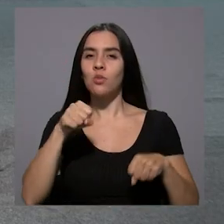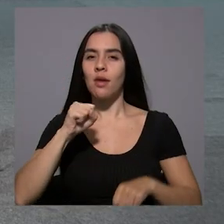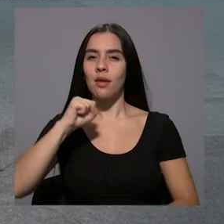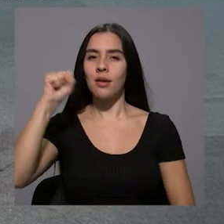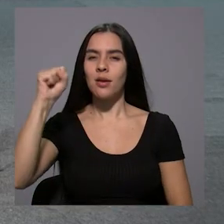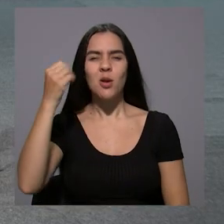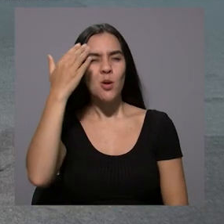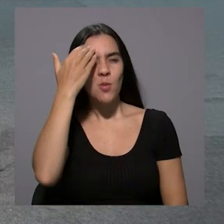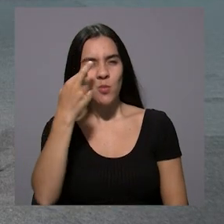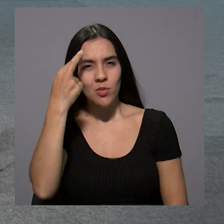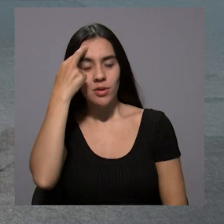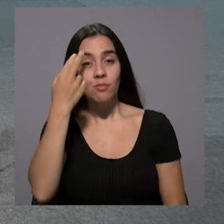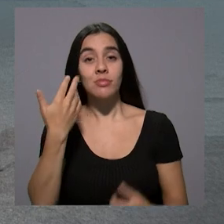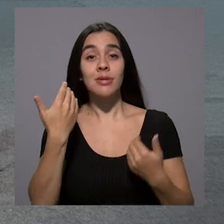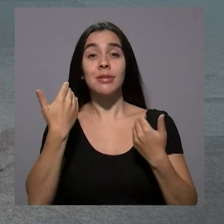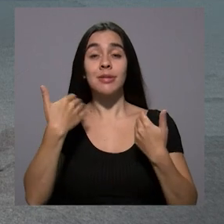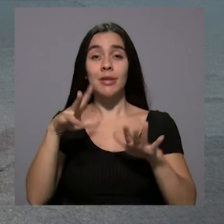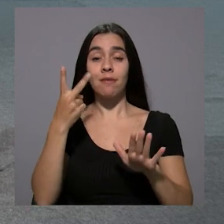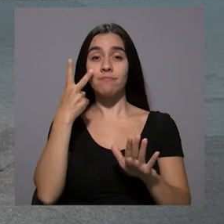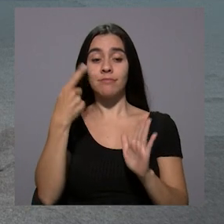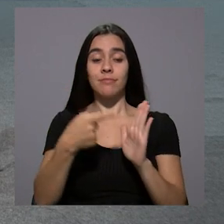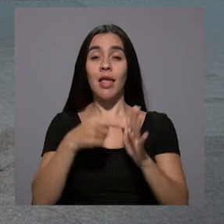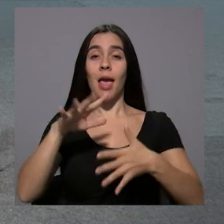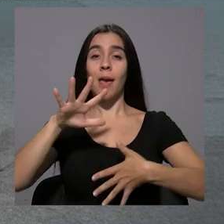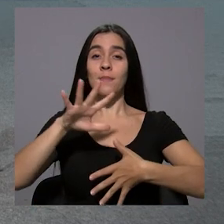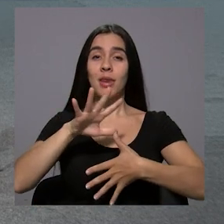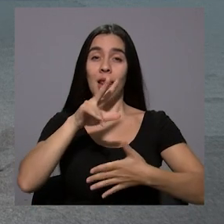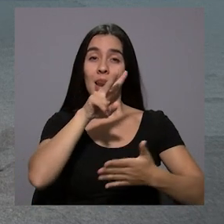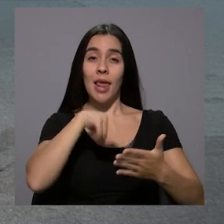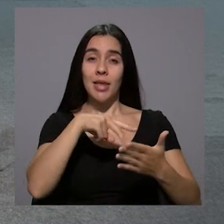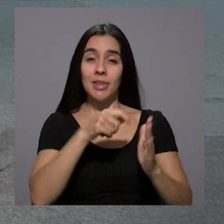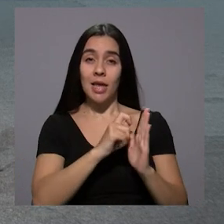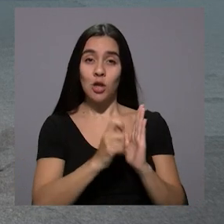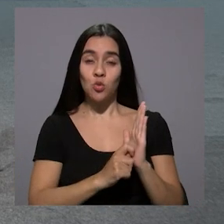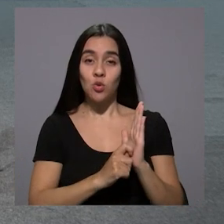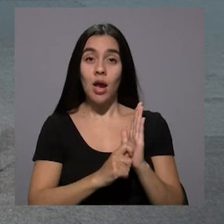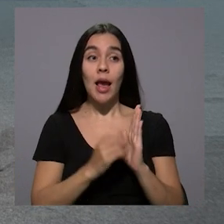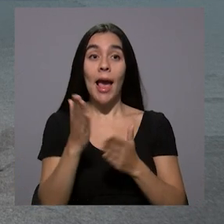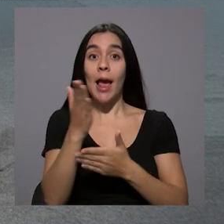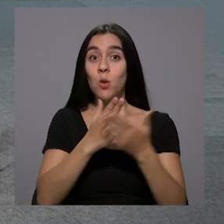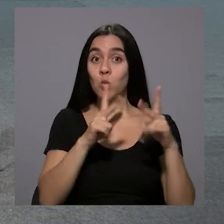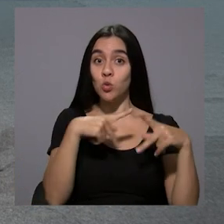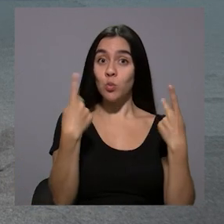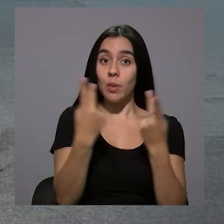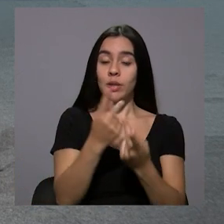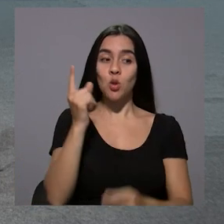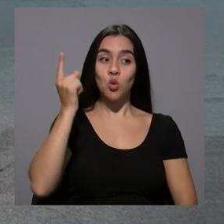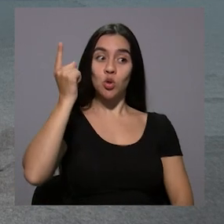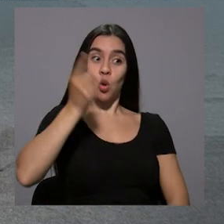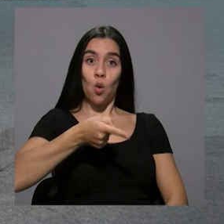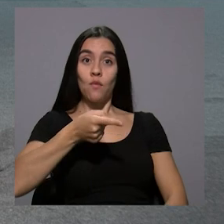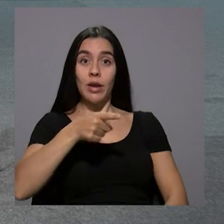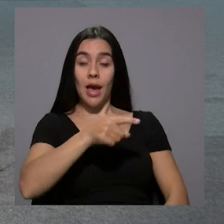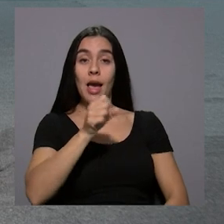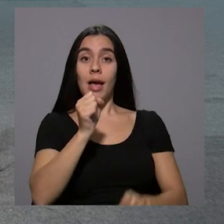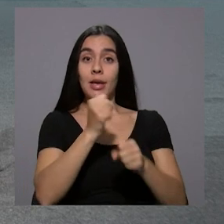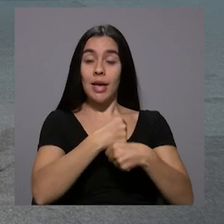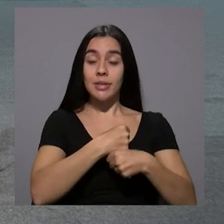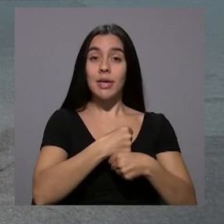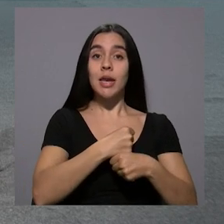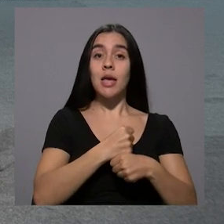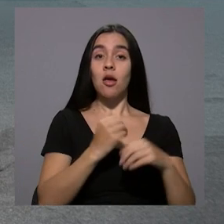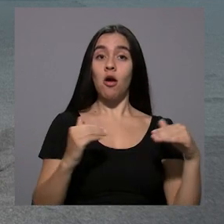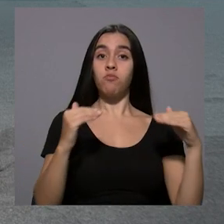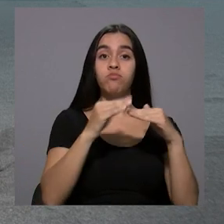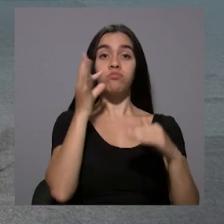Porque también se ha encontrado en la literatura en América Latina que algunos partidos, cuando los obligan a hacer fórmulas paritarias, ponen